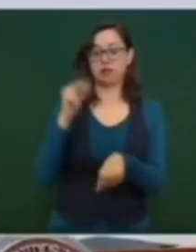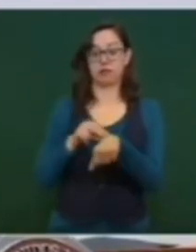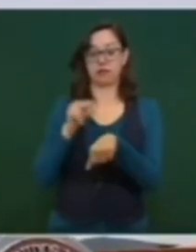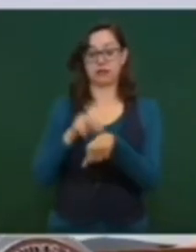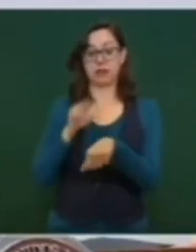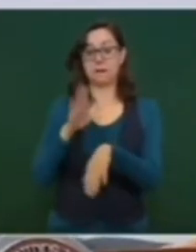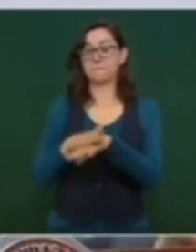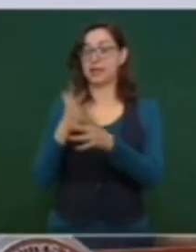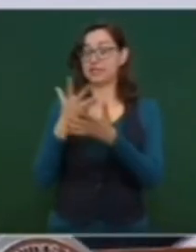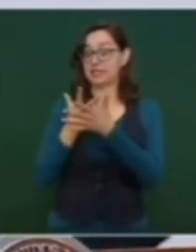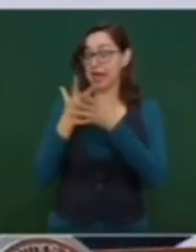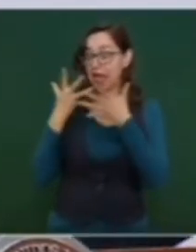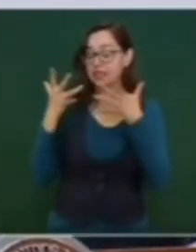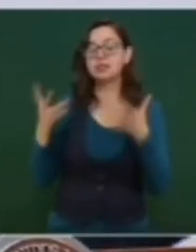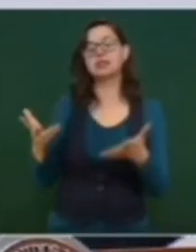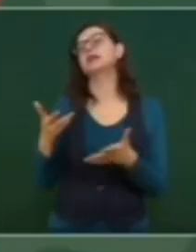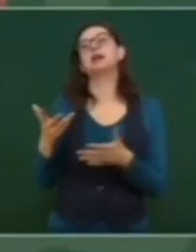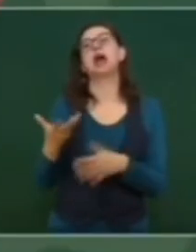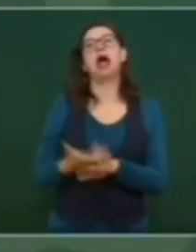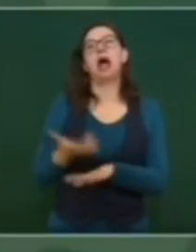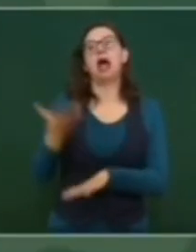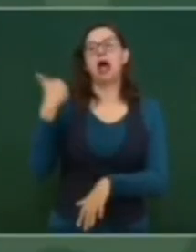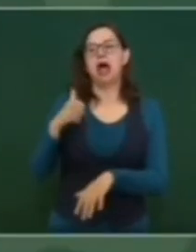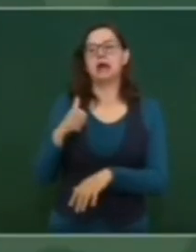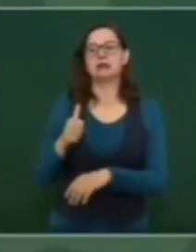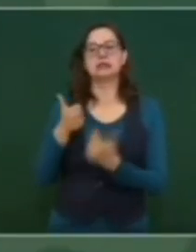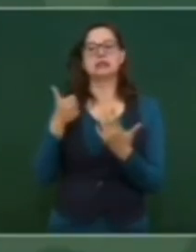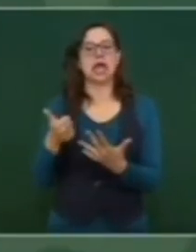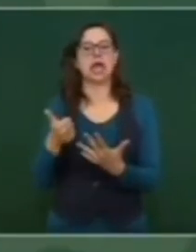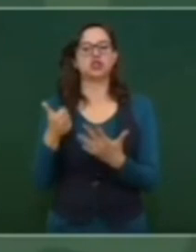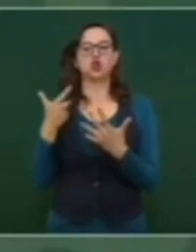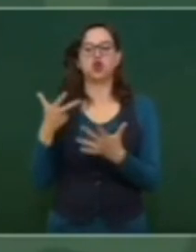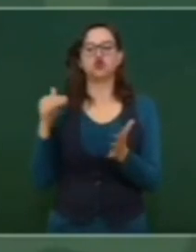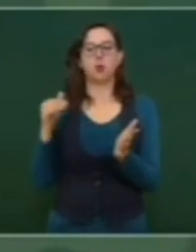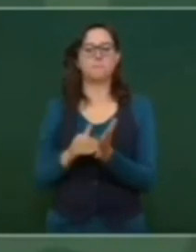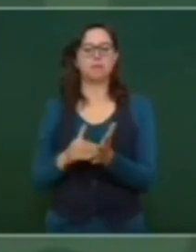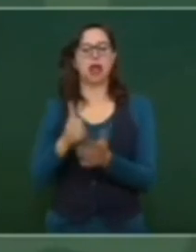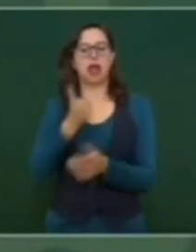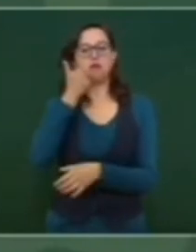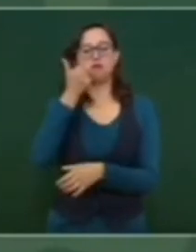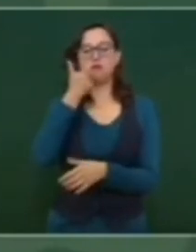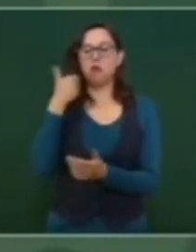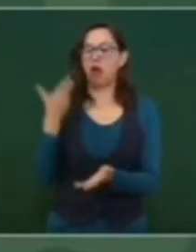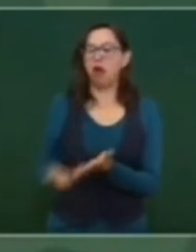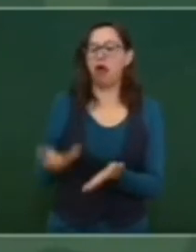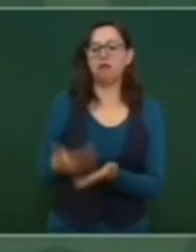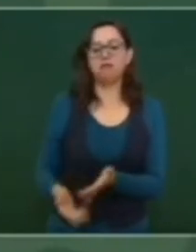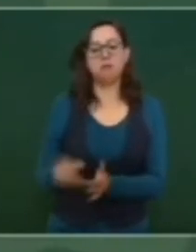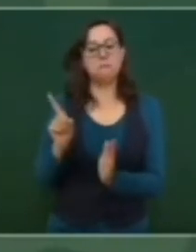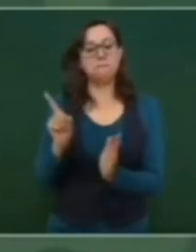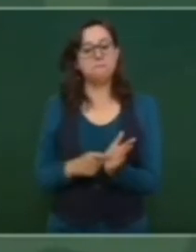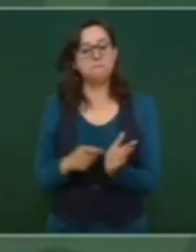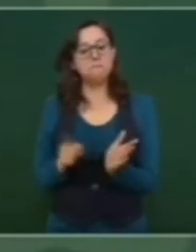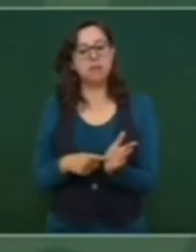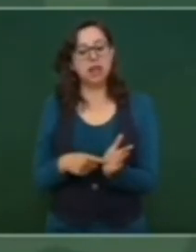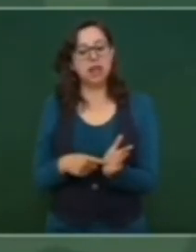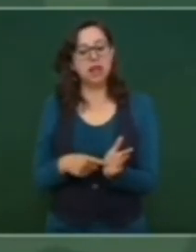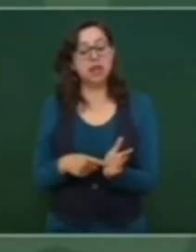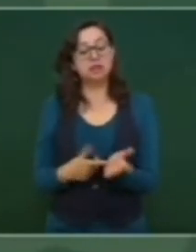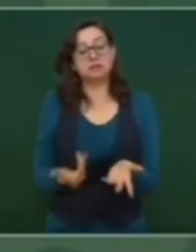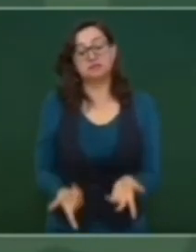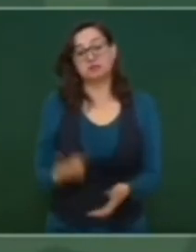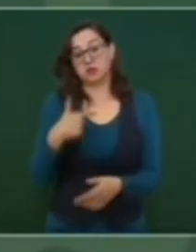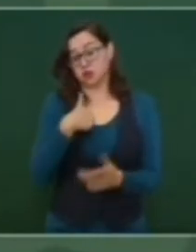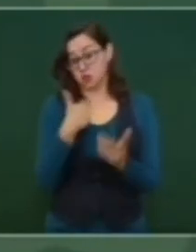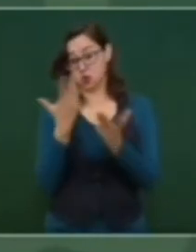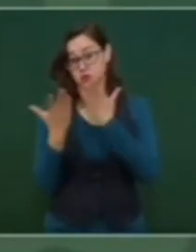país, pasó de tener generaciones de seis a ocho mil estudiantes a mil. En mis tiempos, cuando